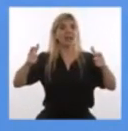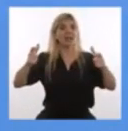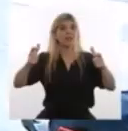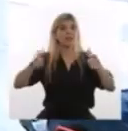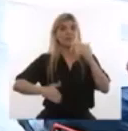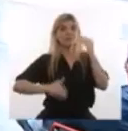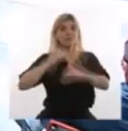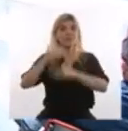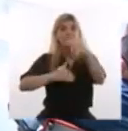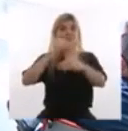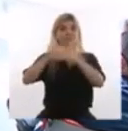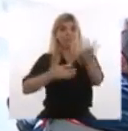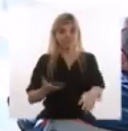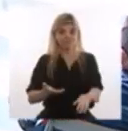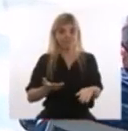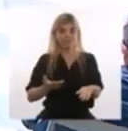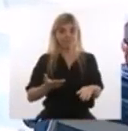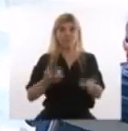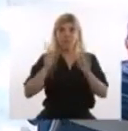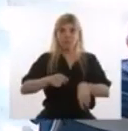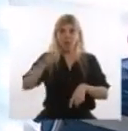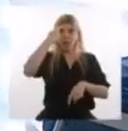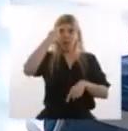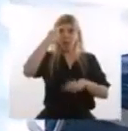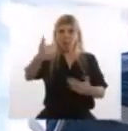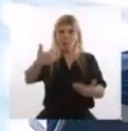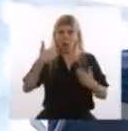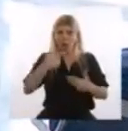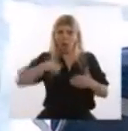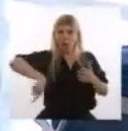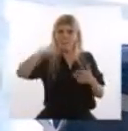Y de la sensatez que tenemos que tener para poder crecer.